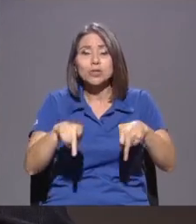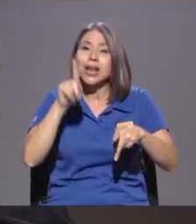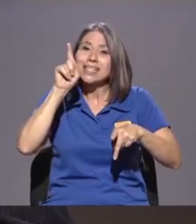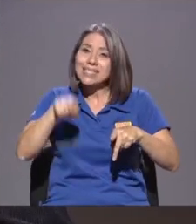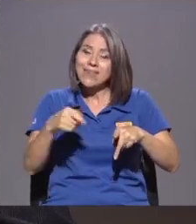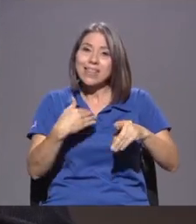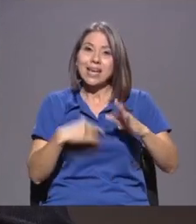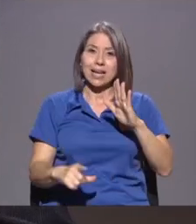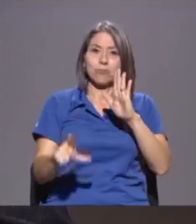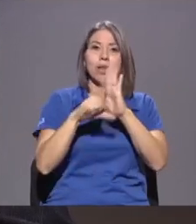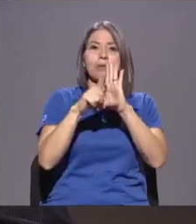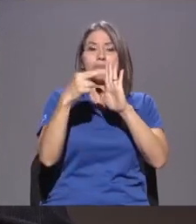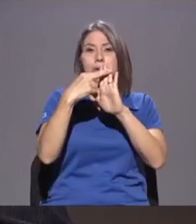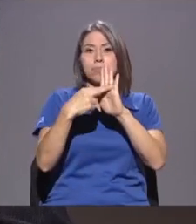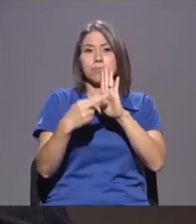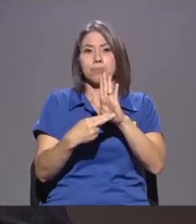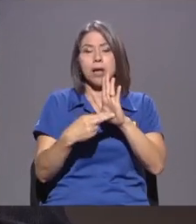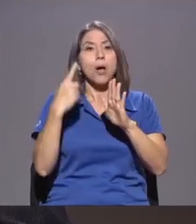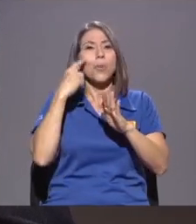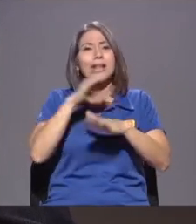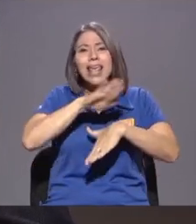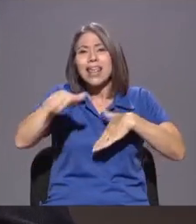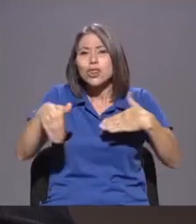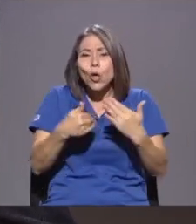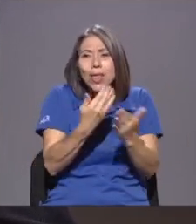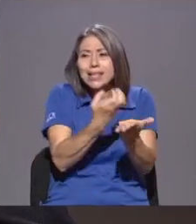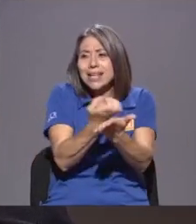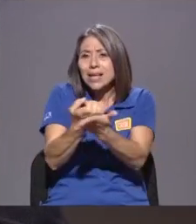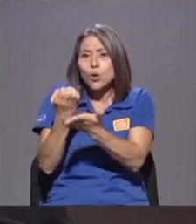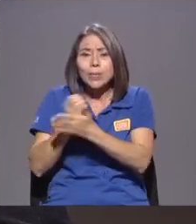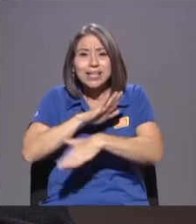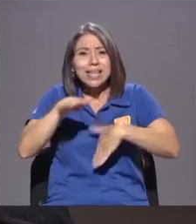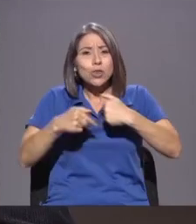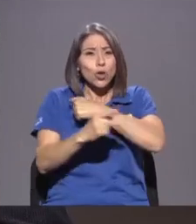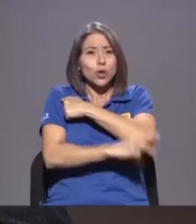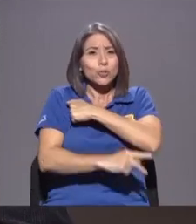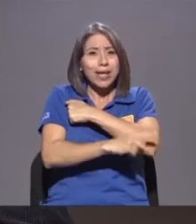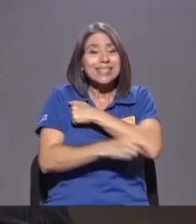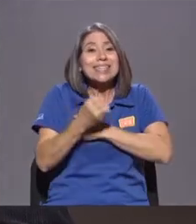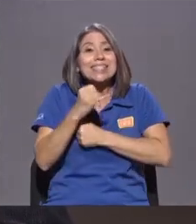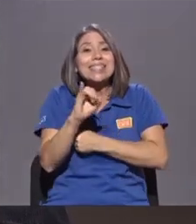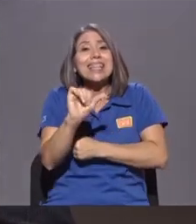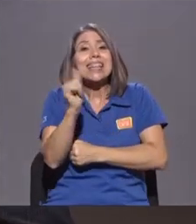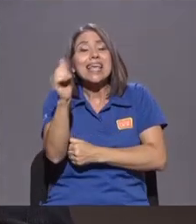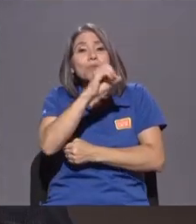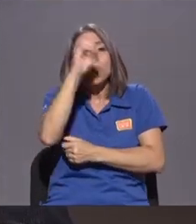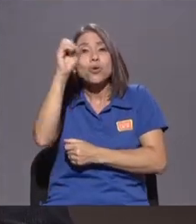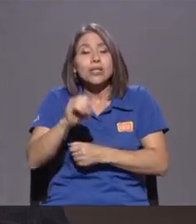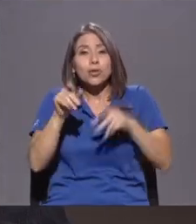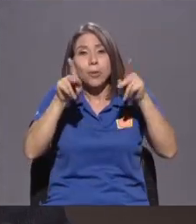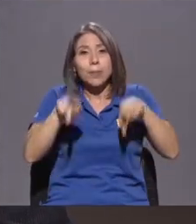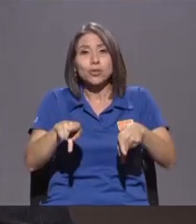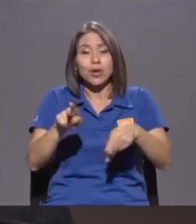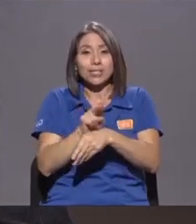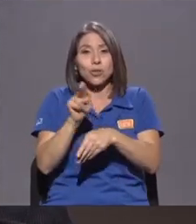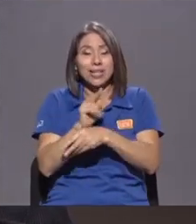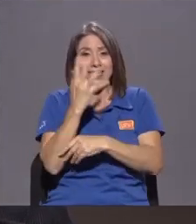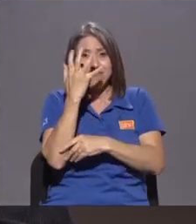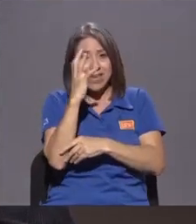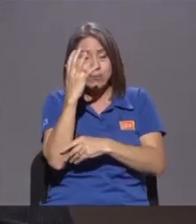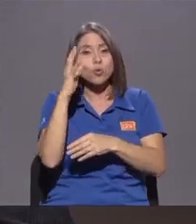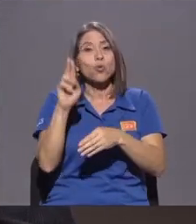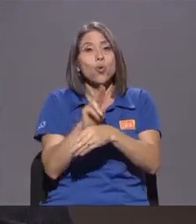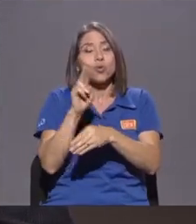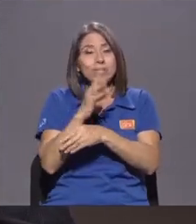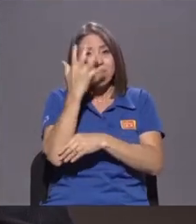economías En todos Los países Si el 10% De las personas Que tiene Facebook Usa Facebook Como un Medio De